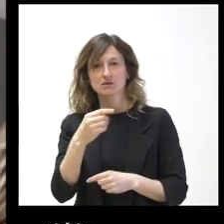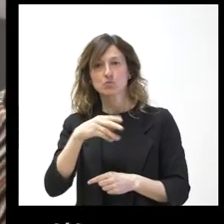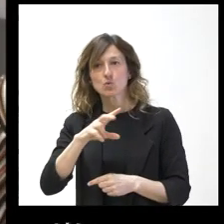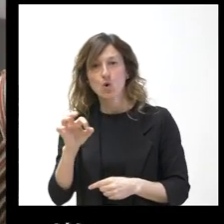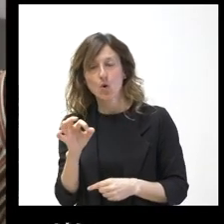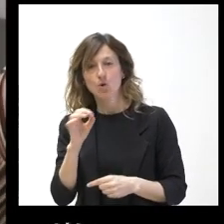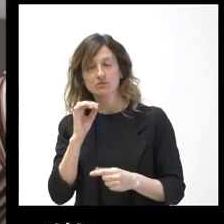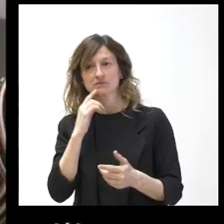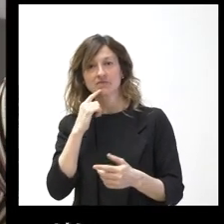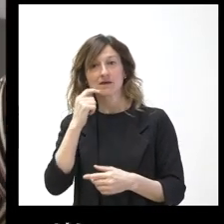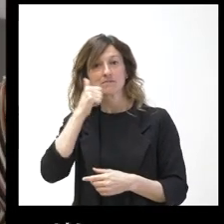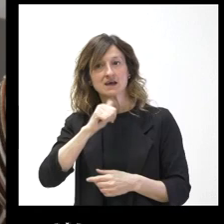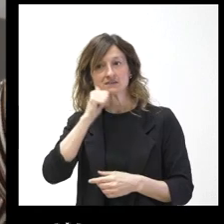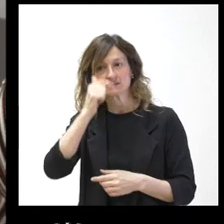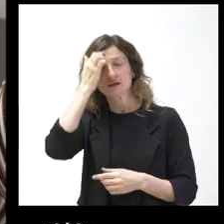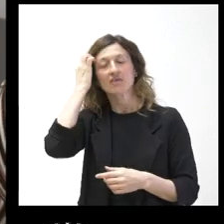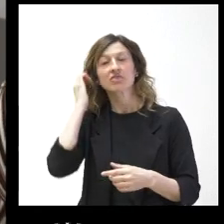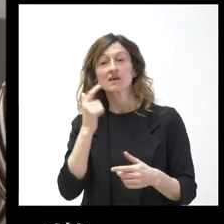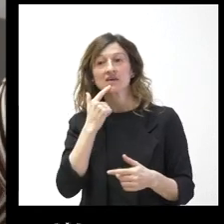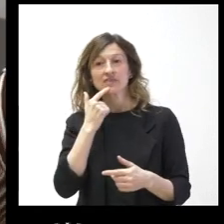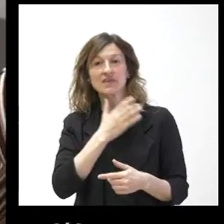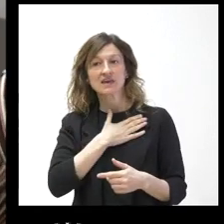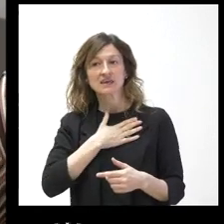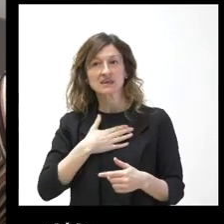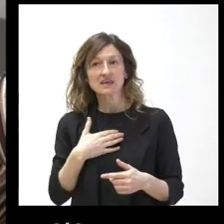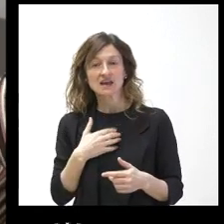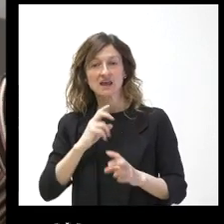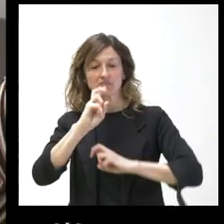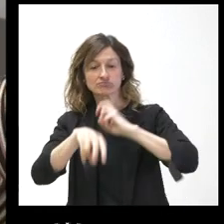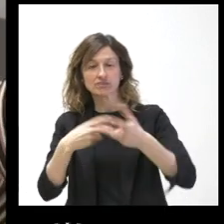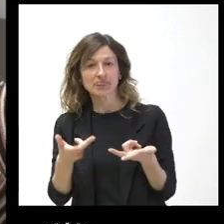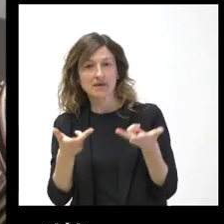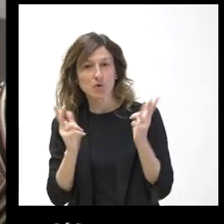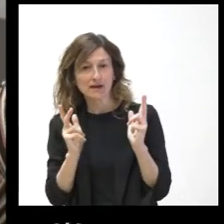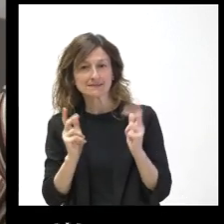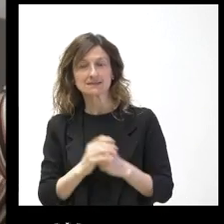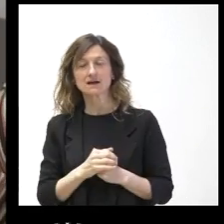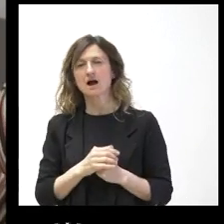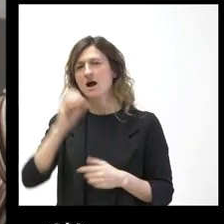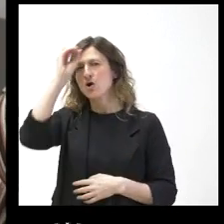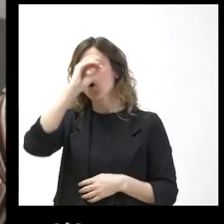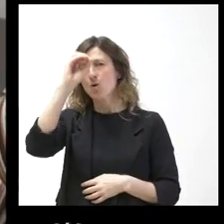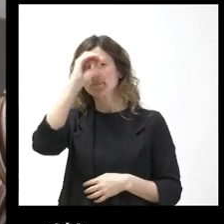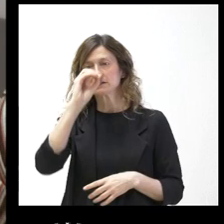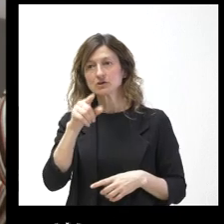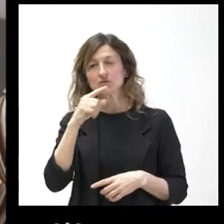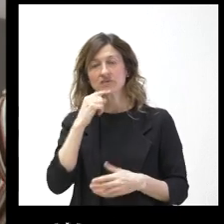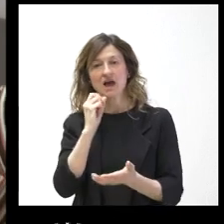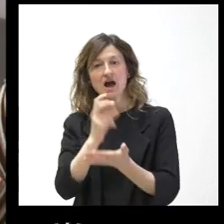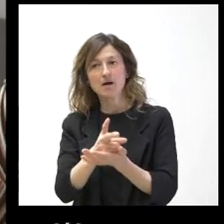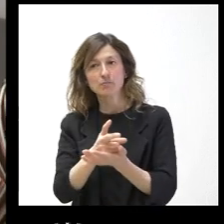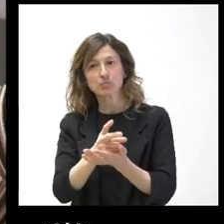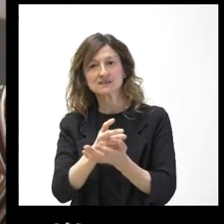comparecencia de Pedro Sánchez y su apuesta por la regeneración democrática. No sé qué visión tienen ustedes de esta apuesta por la